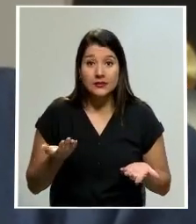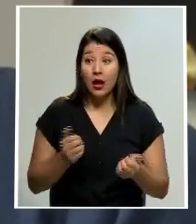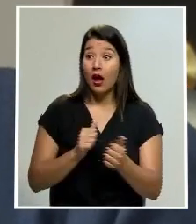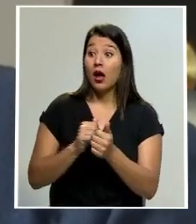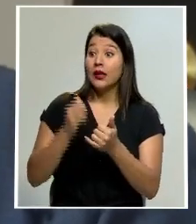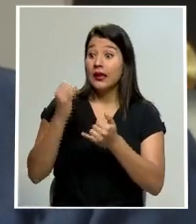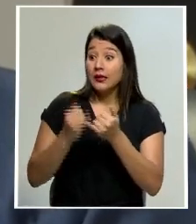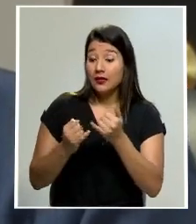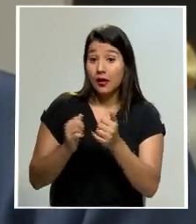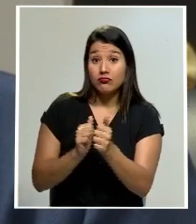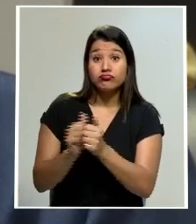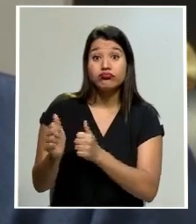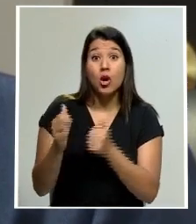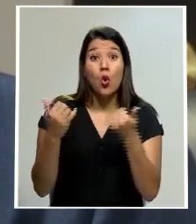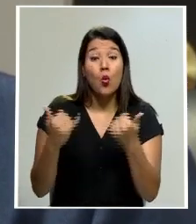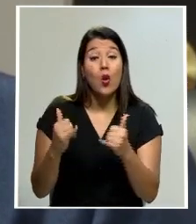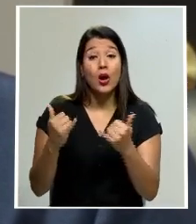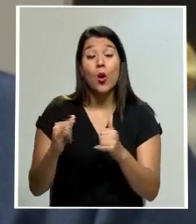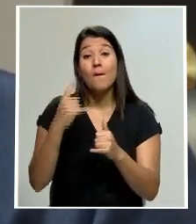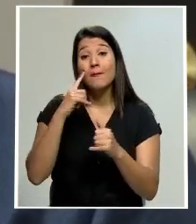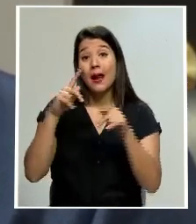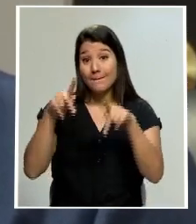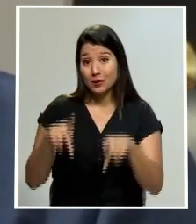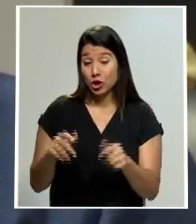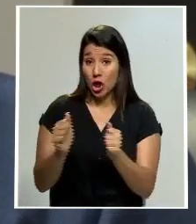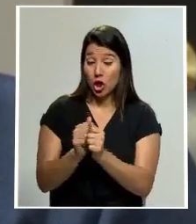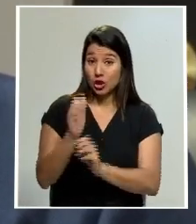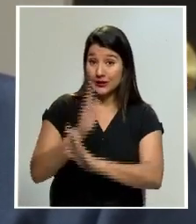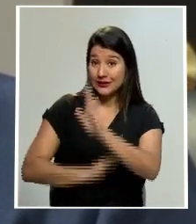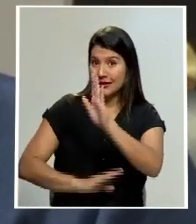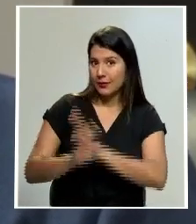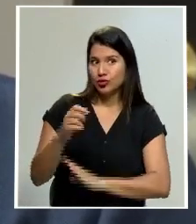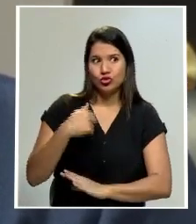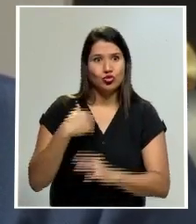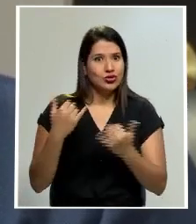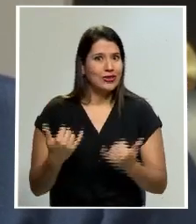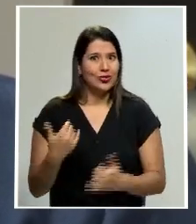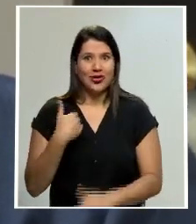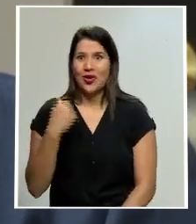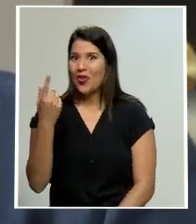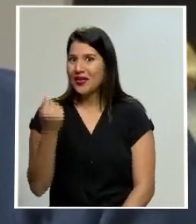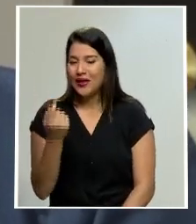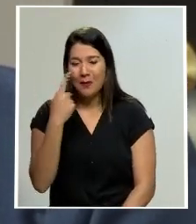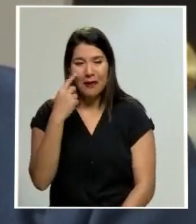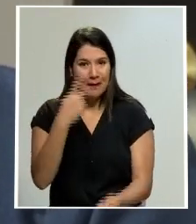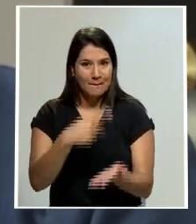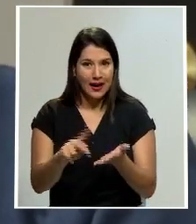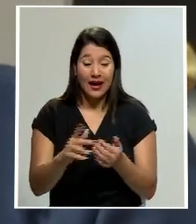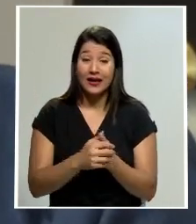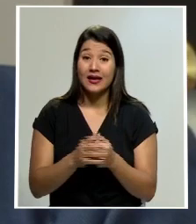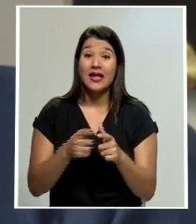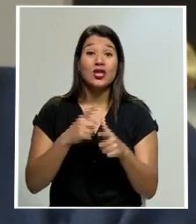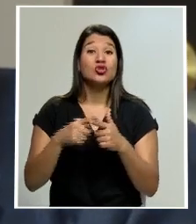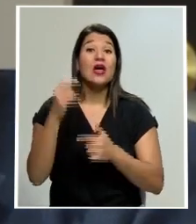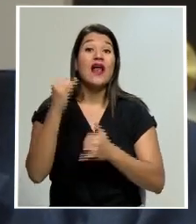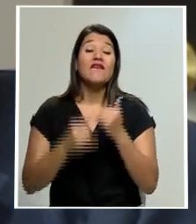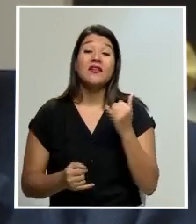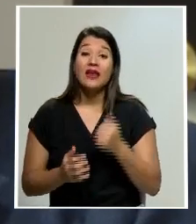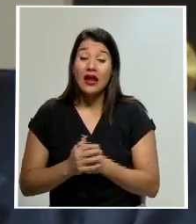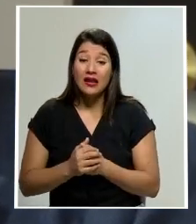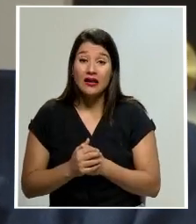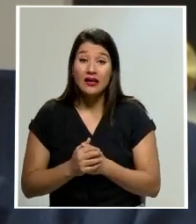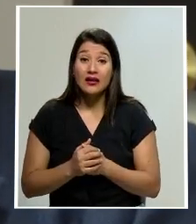Paralímpicos con el peligro realmente porque ya no tengo yo dónde sacar el recurso para financiarlo y al final nos va a quedar